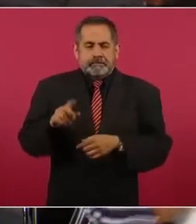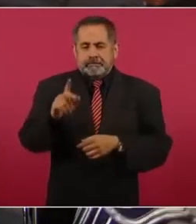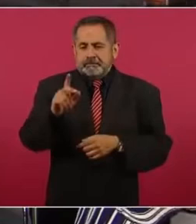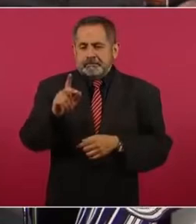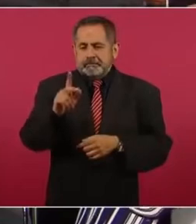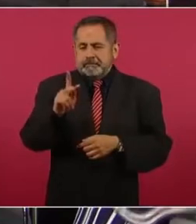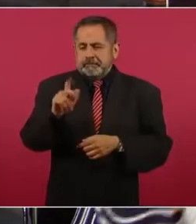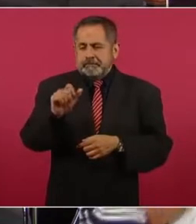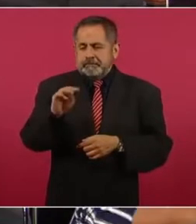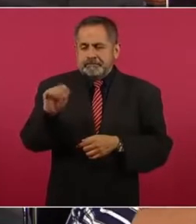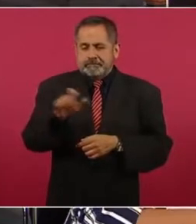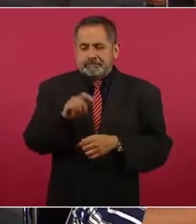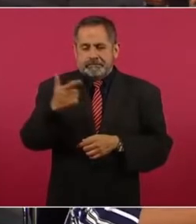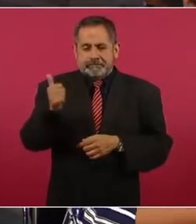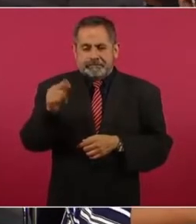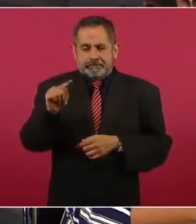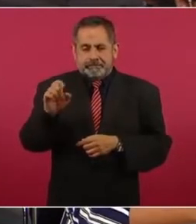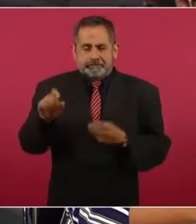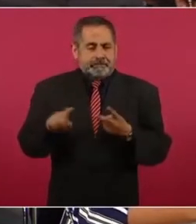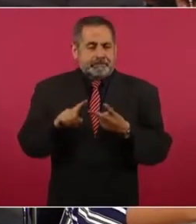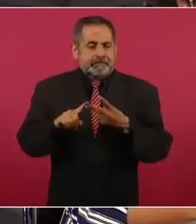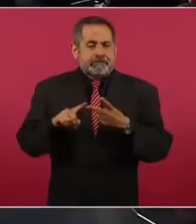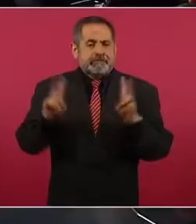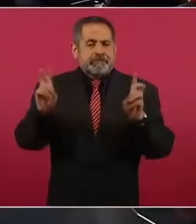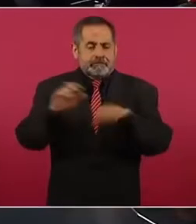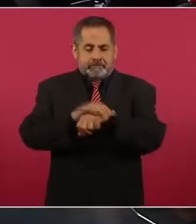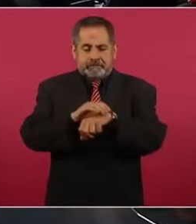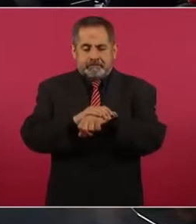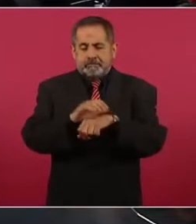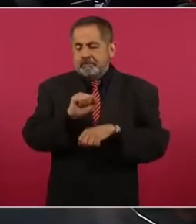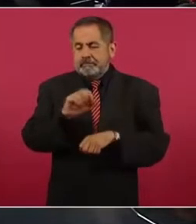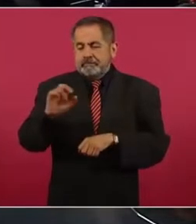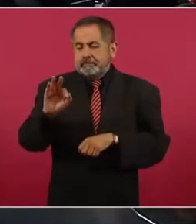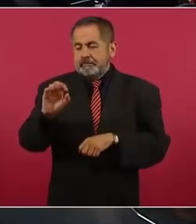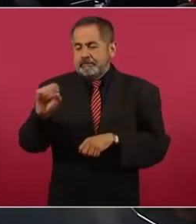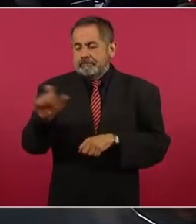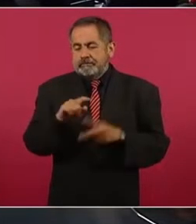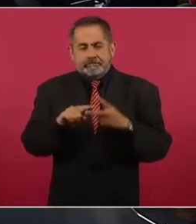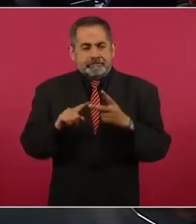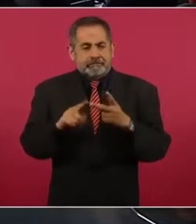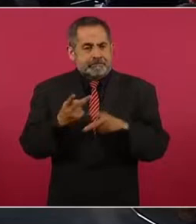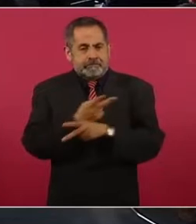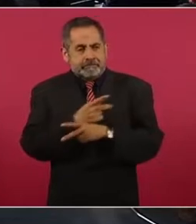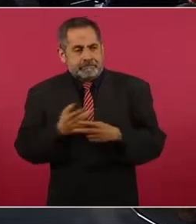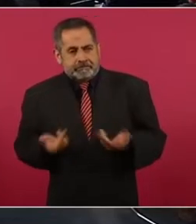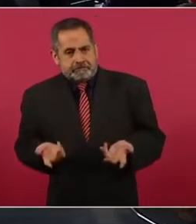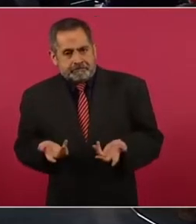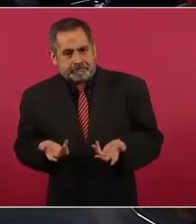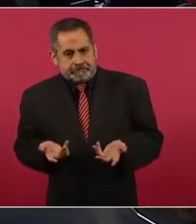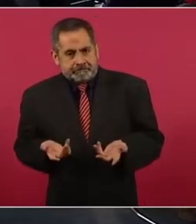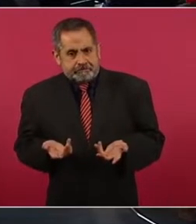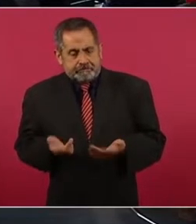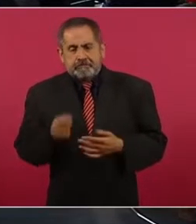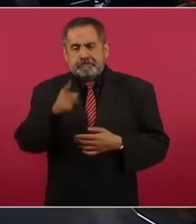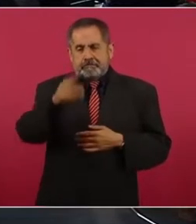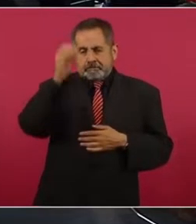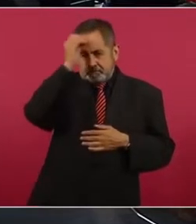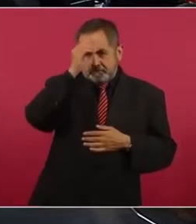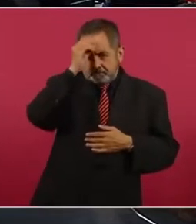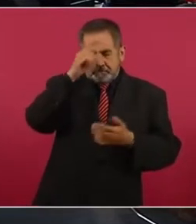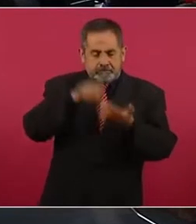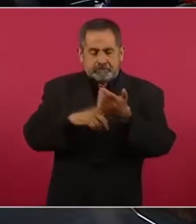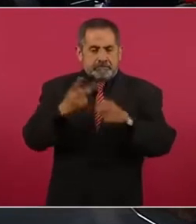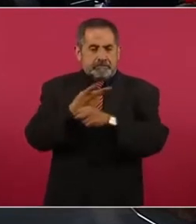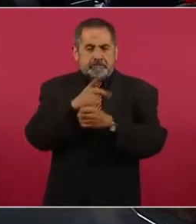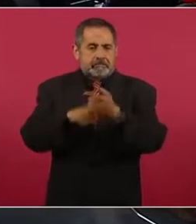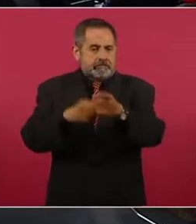Lo de los amigos de Fox. No sé qué opinión le merece